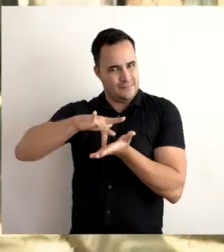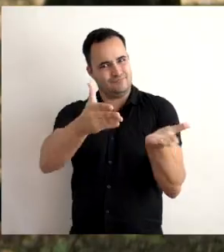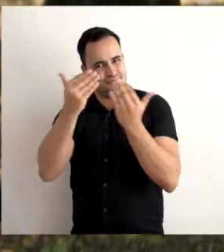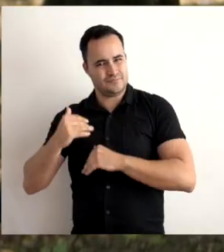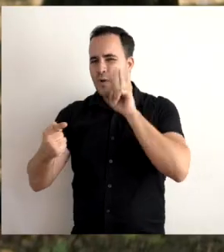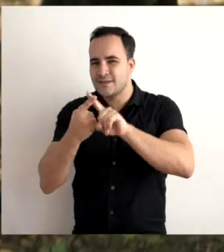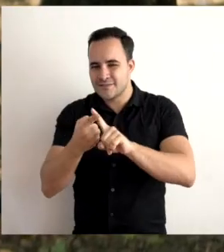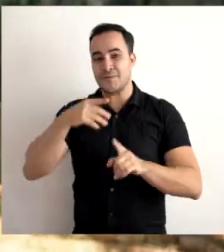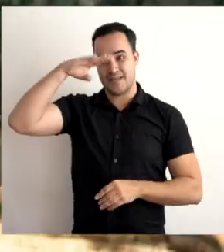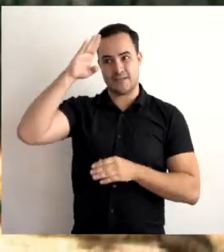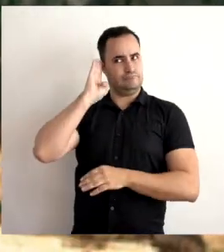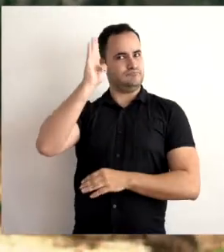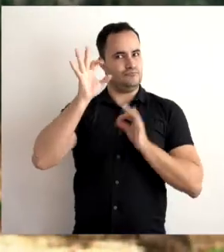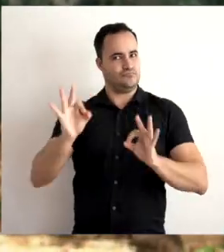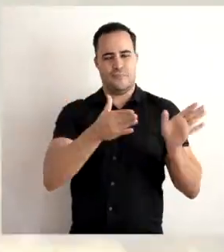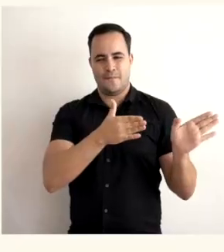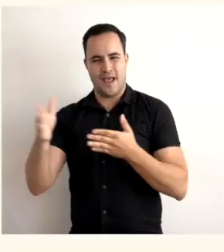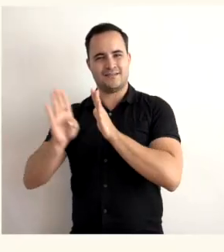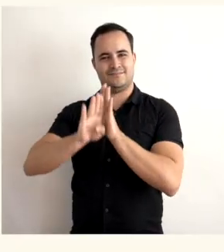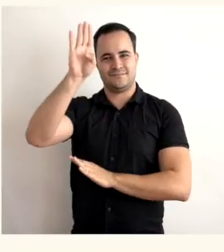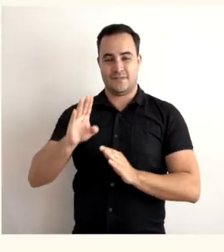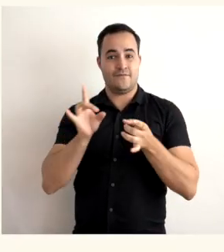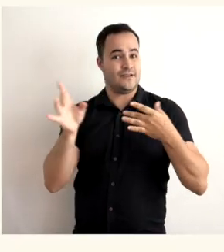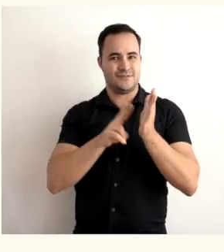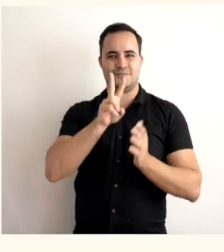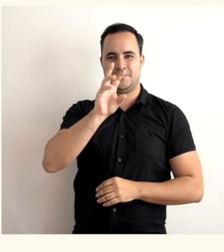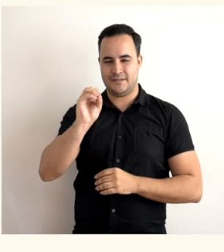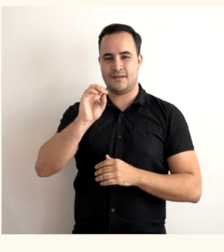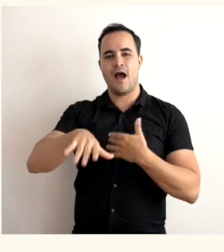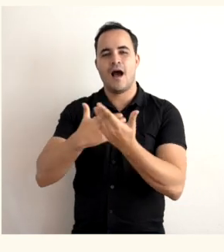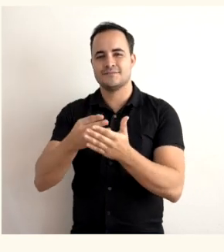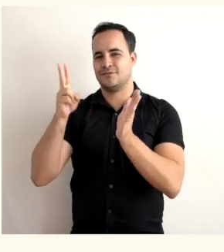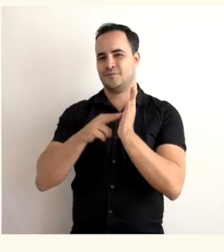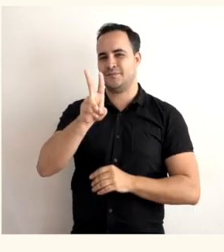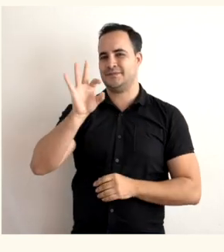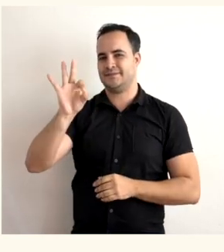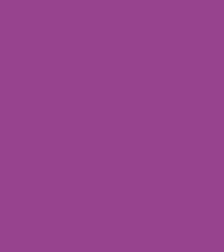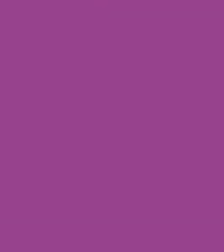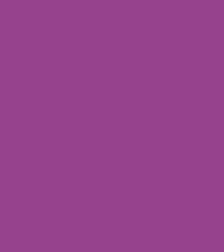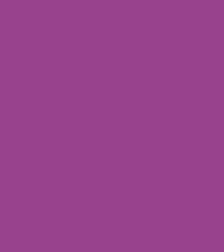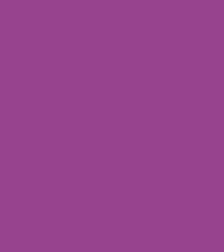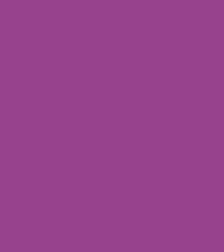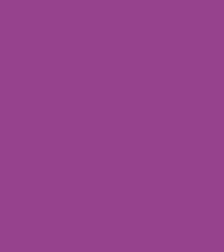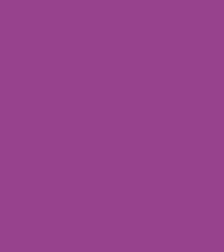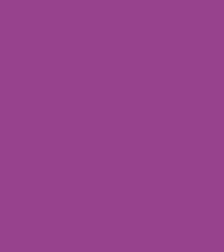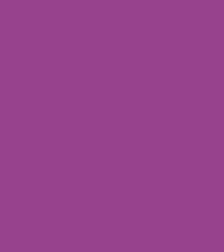sectoriales y poblacionales. Plan de Desarrollo Medellín Futuro 2020-2023.。